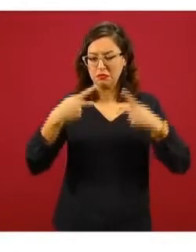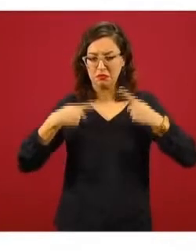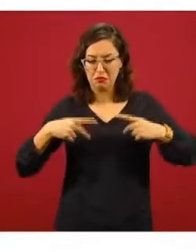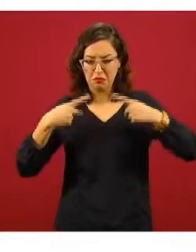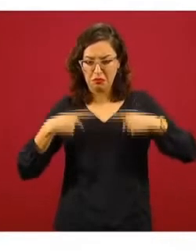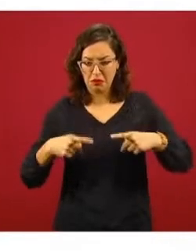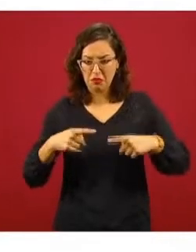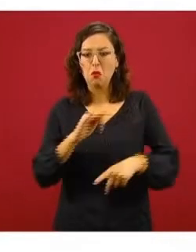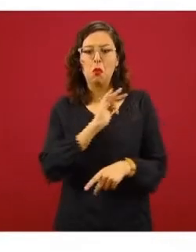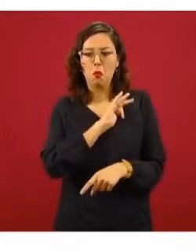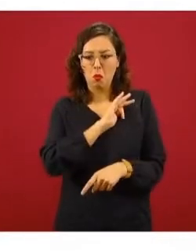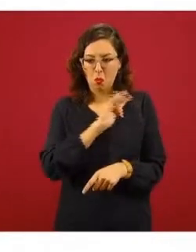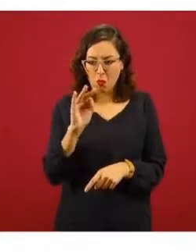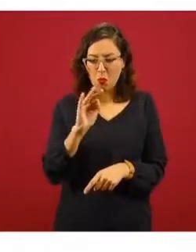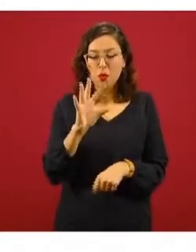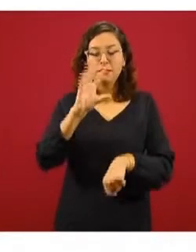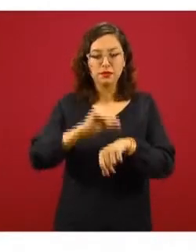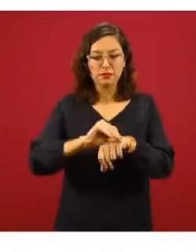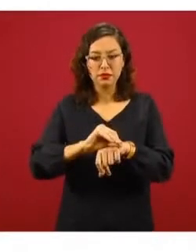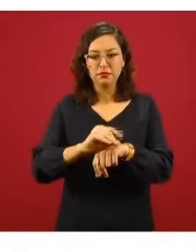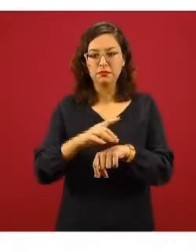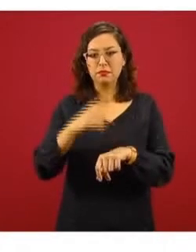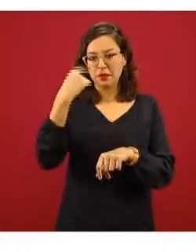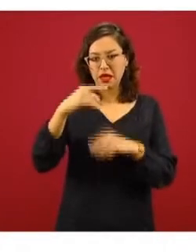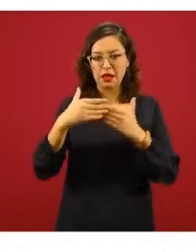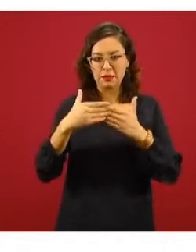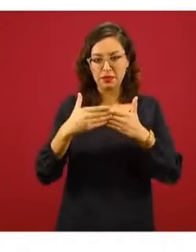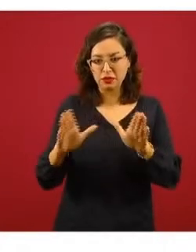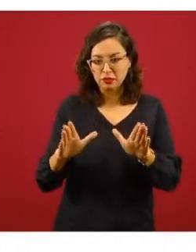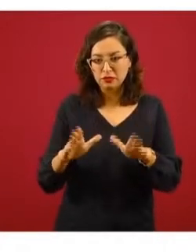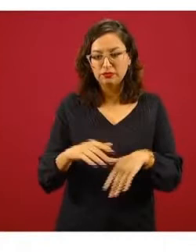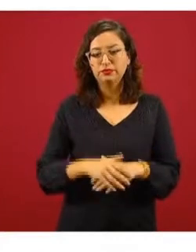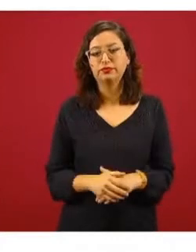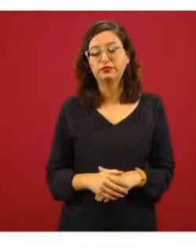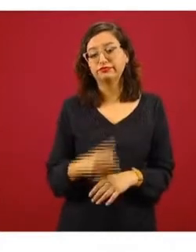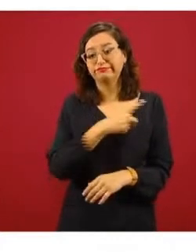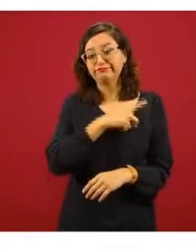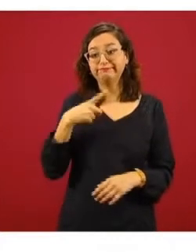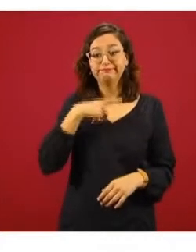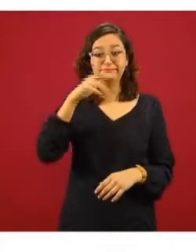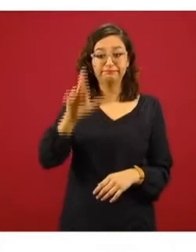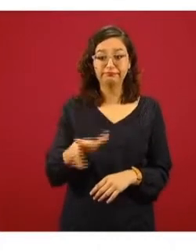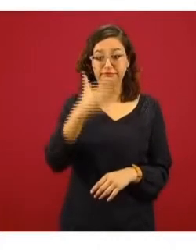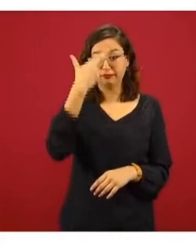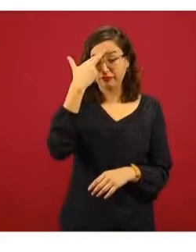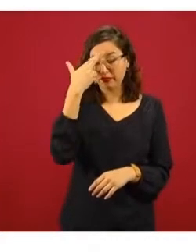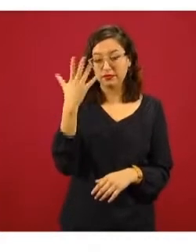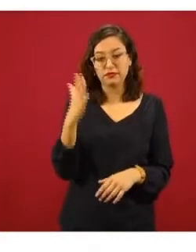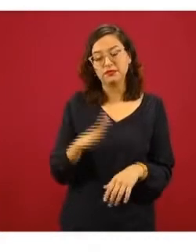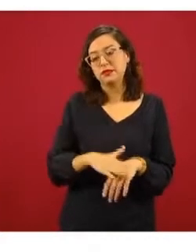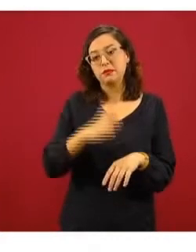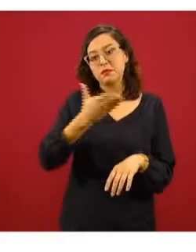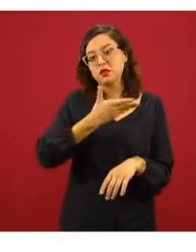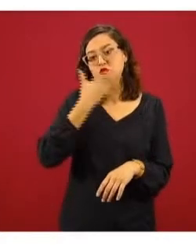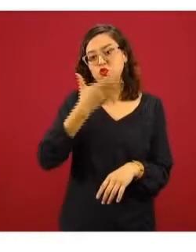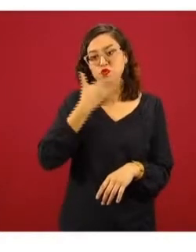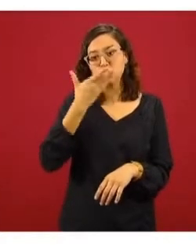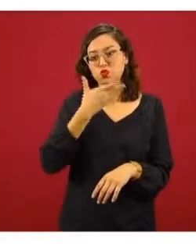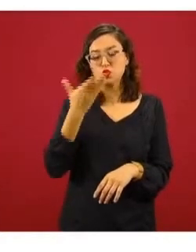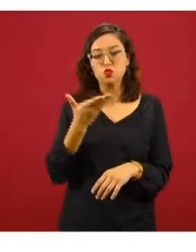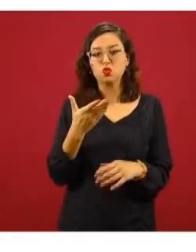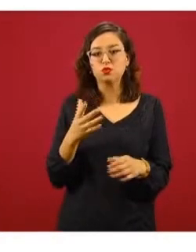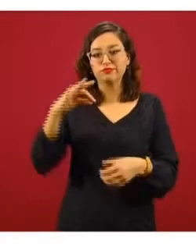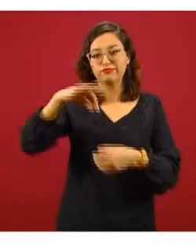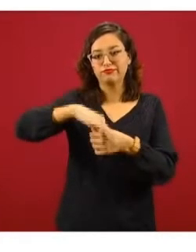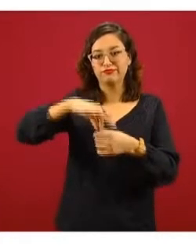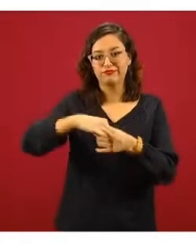esta cuenta pueda aperturarse. Tenemos que recordar que el método más usado en nuestro país para identificarse